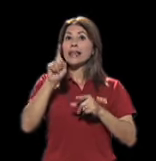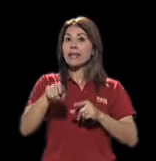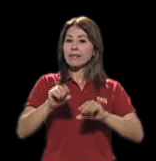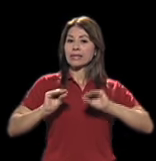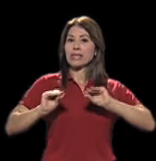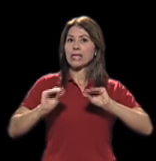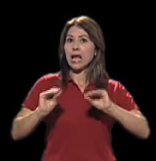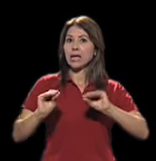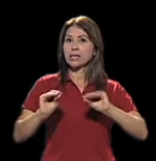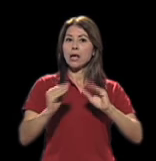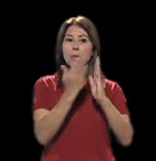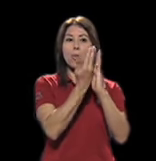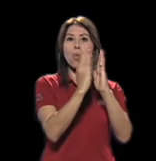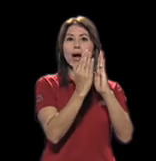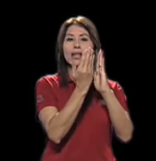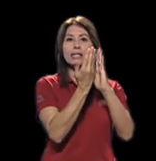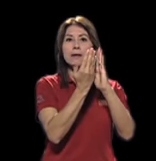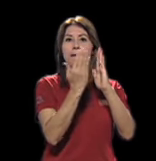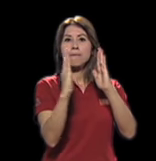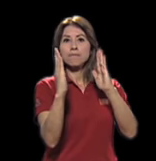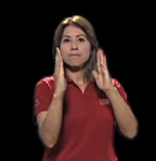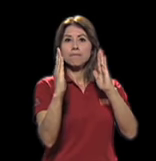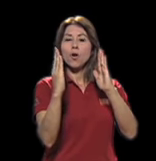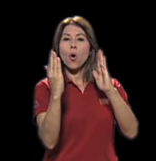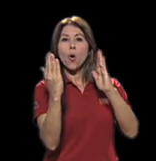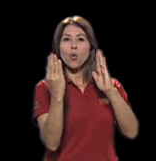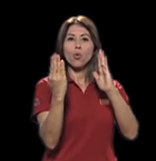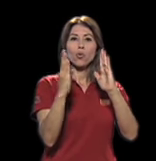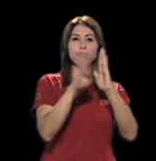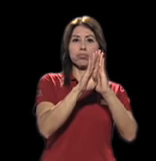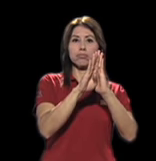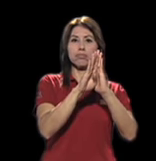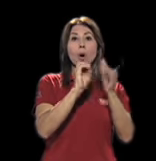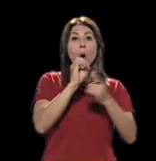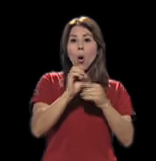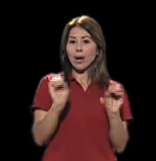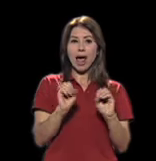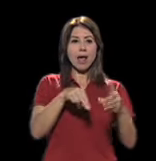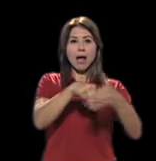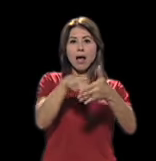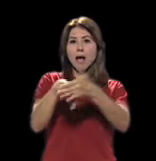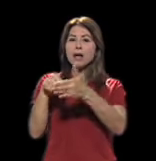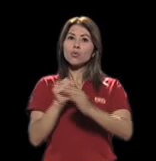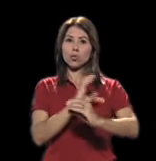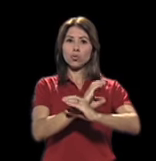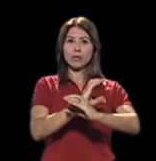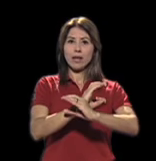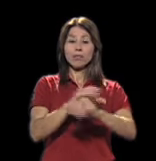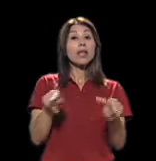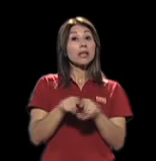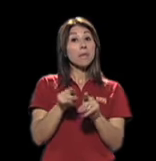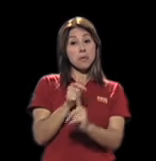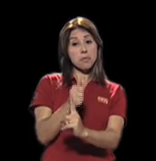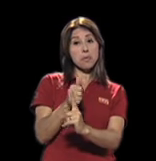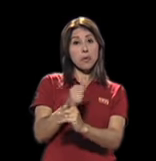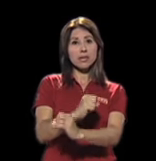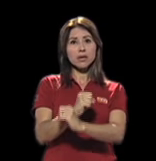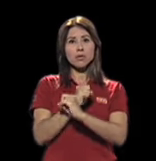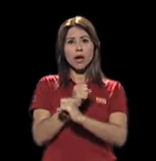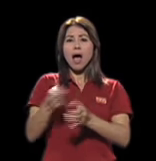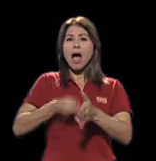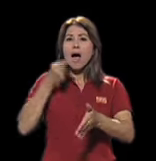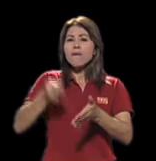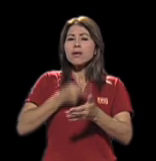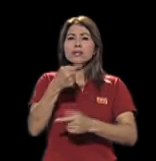puertas, abrir bien las puertas, no dejar nada atravesado e inclusive hacerles ver que hasta por su propia seguridad, ¿verdad? Porque muchas